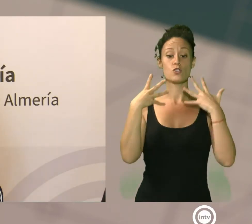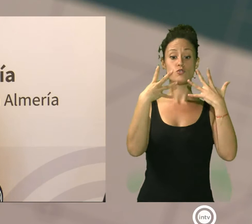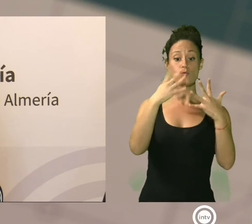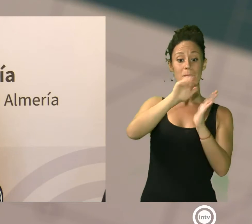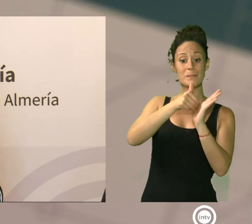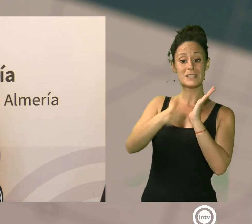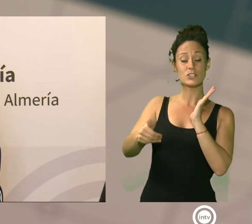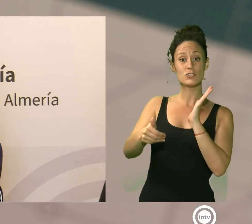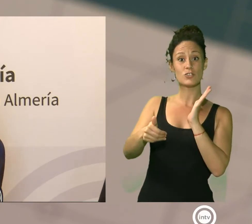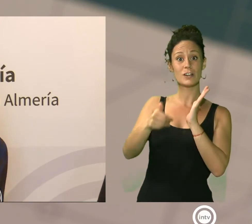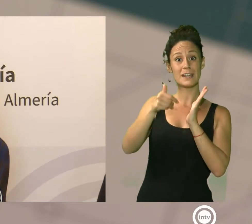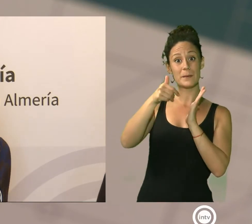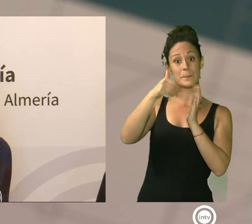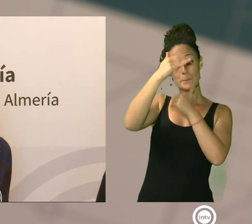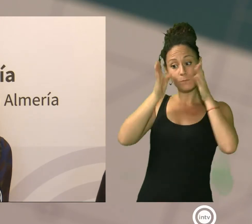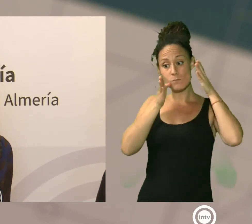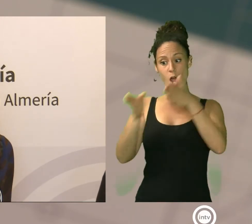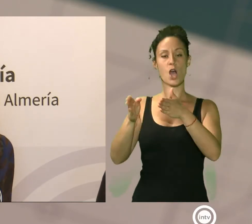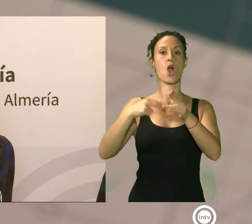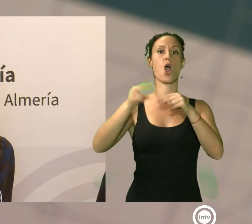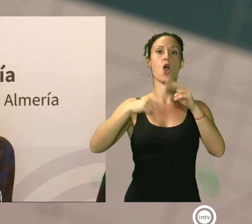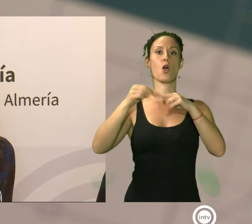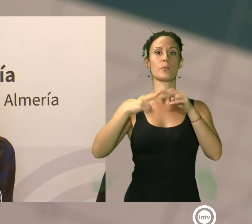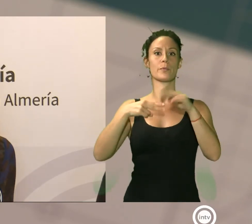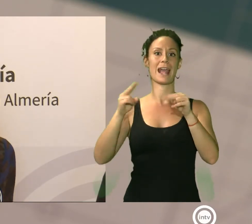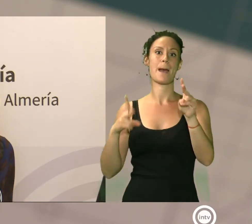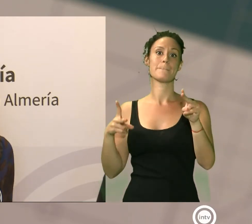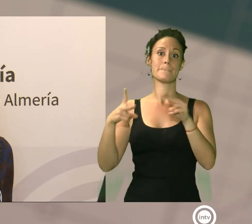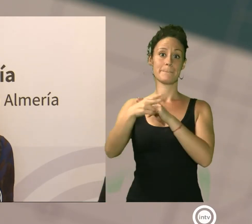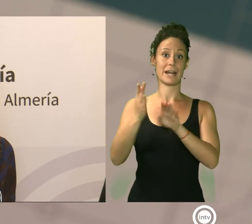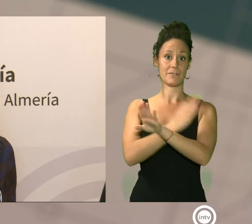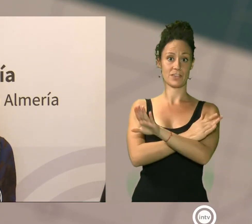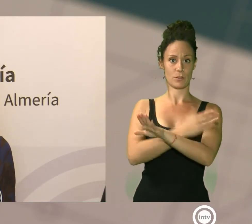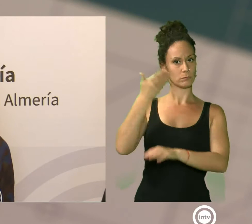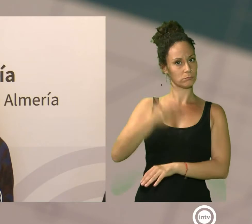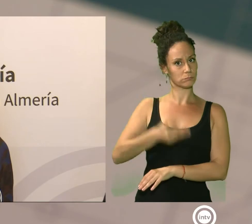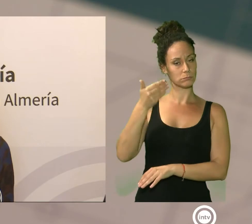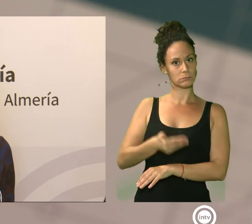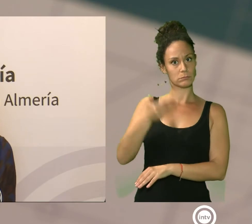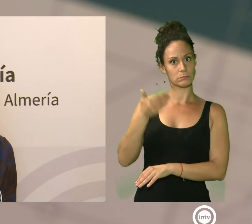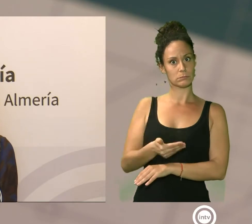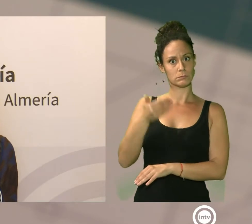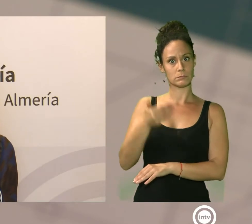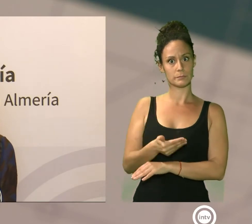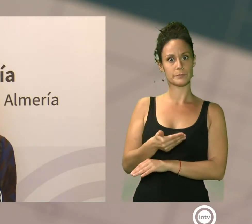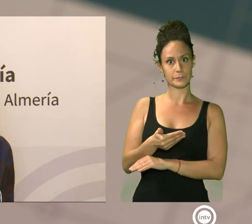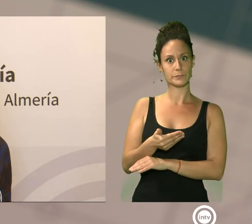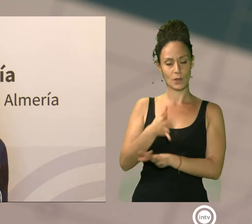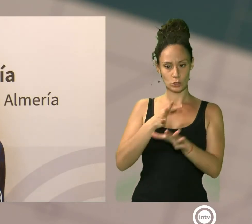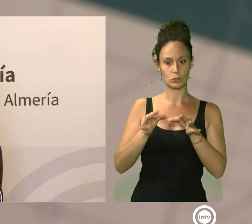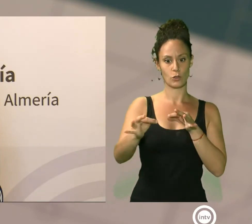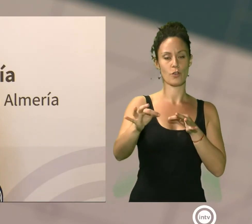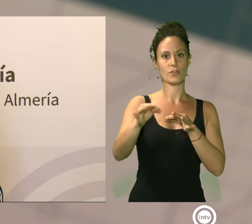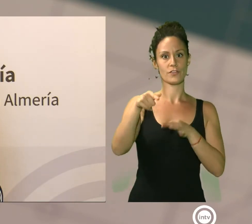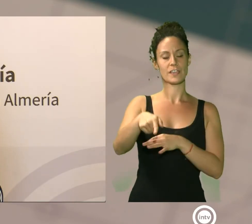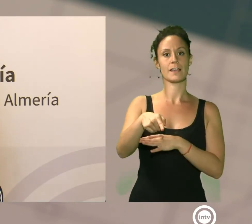prevención importantísimas y muy en el día a día de todos nuestros agentes de medio ambiente